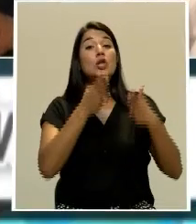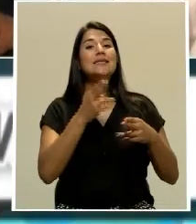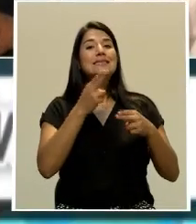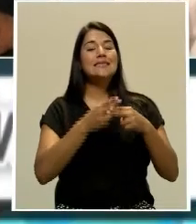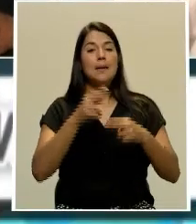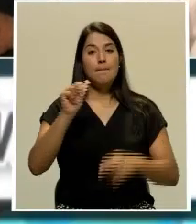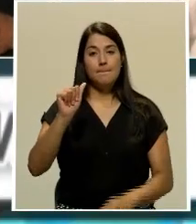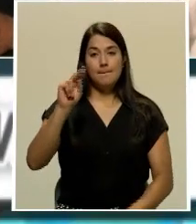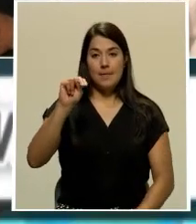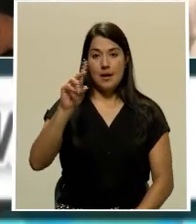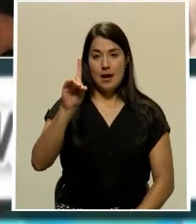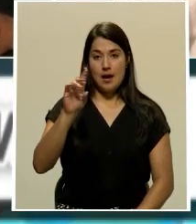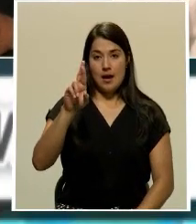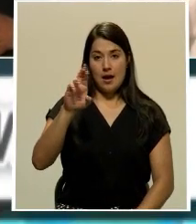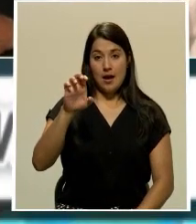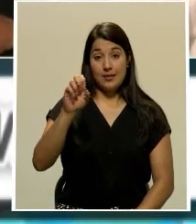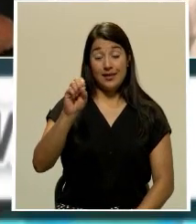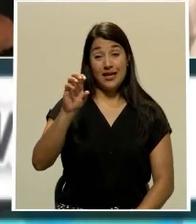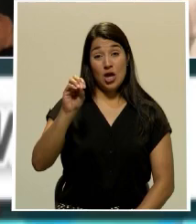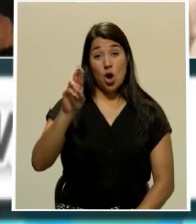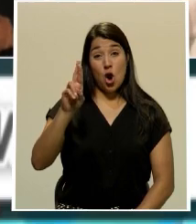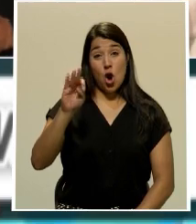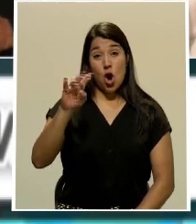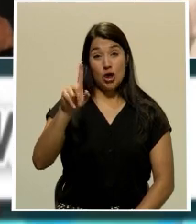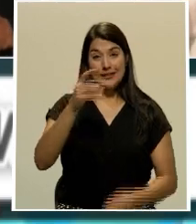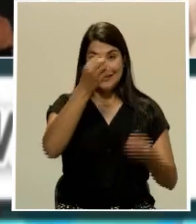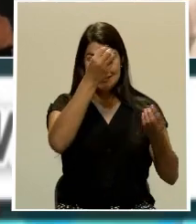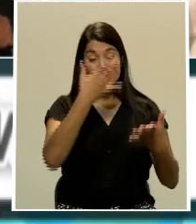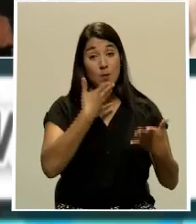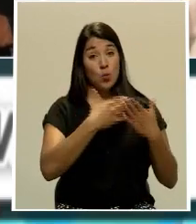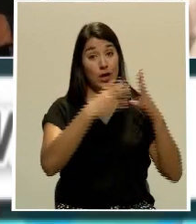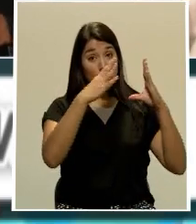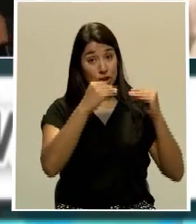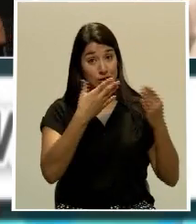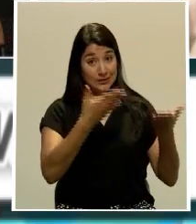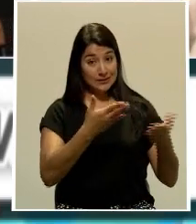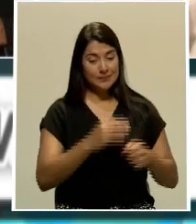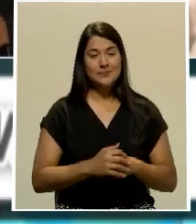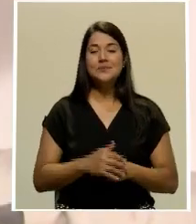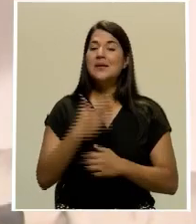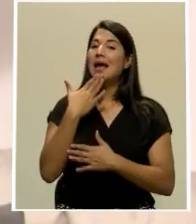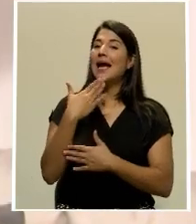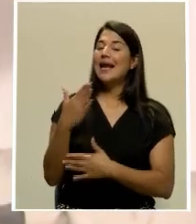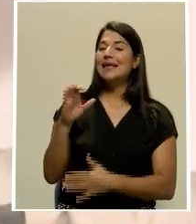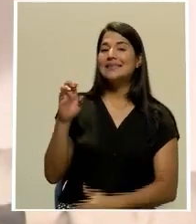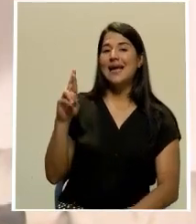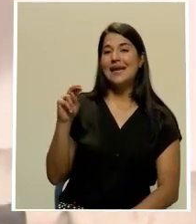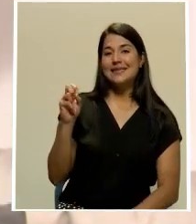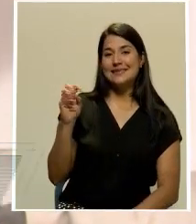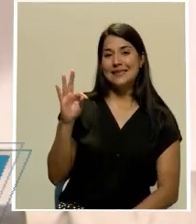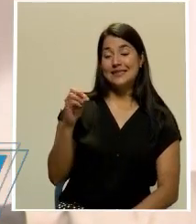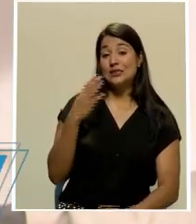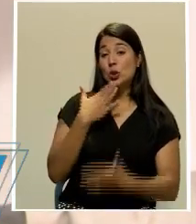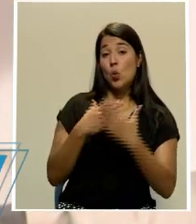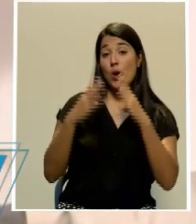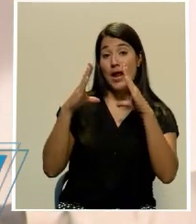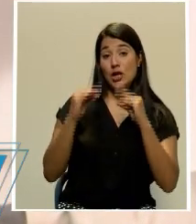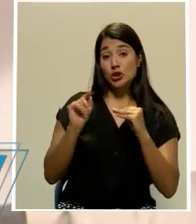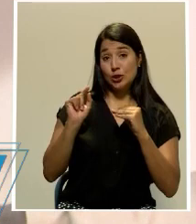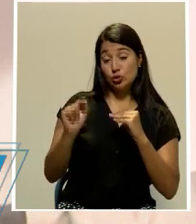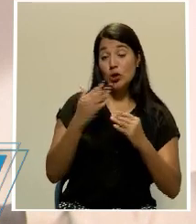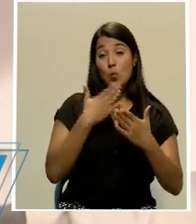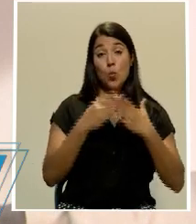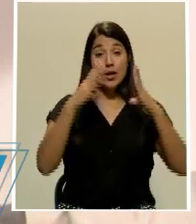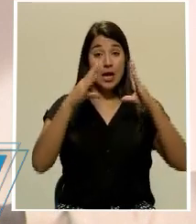Andrés Ortiz nos informa. Adelante Andrés, buenas noches. Gracias, don Ernesto. Buenas noches para usted y para los